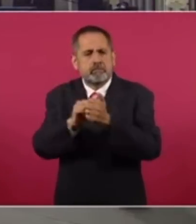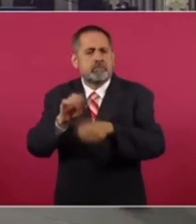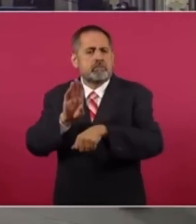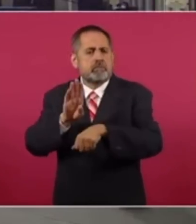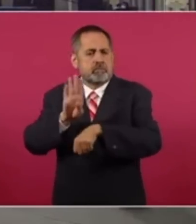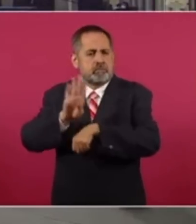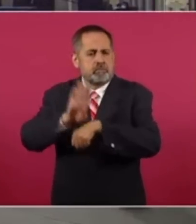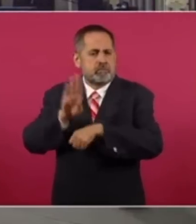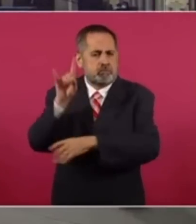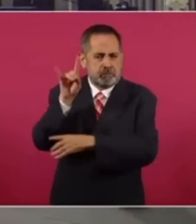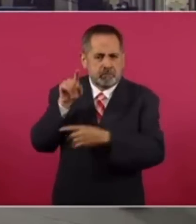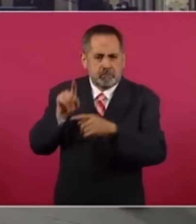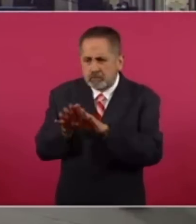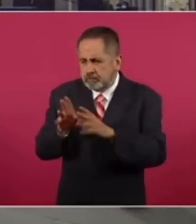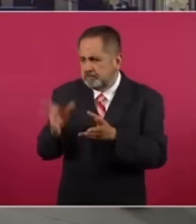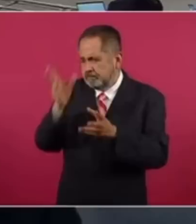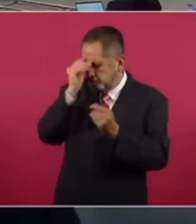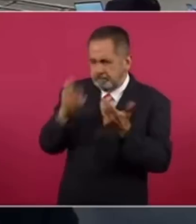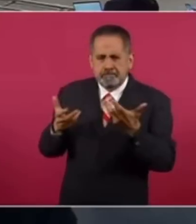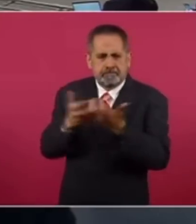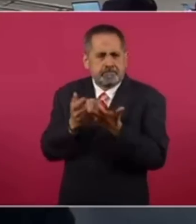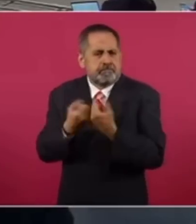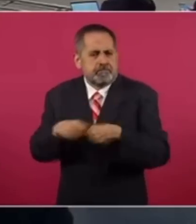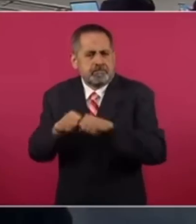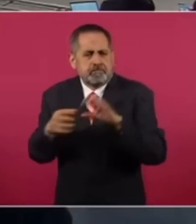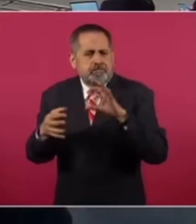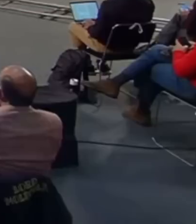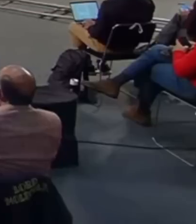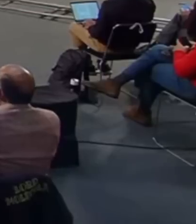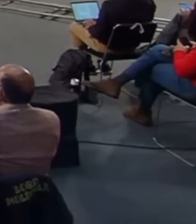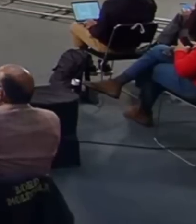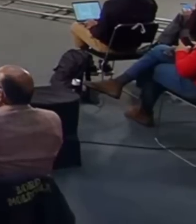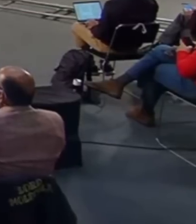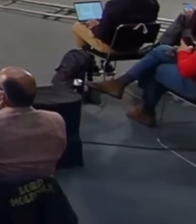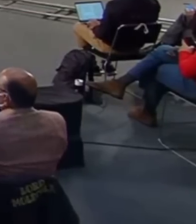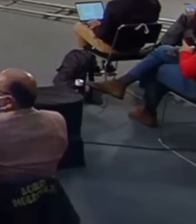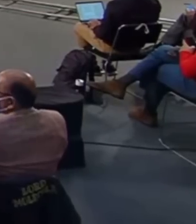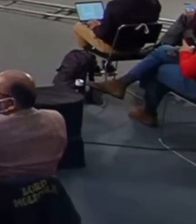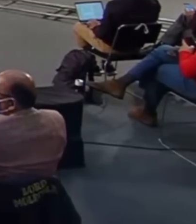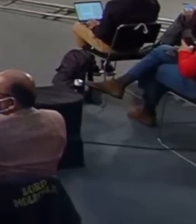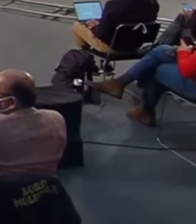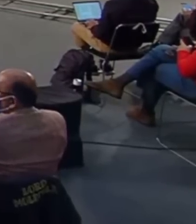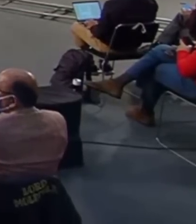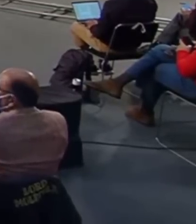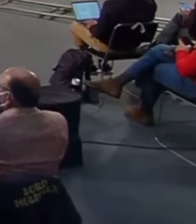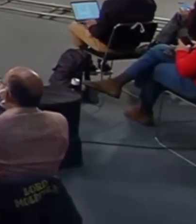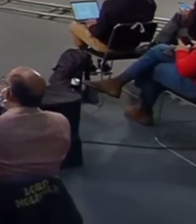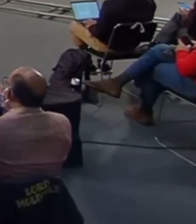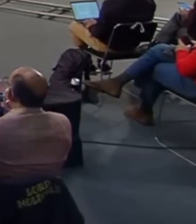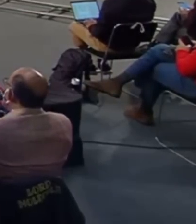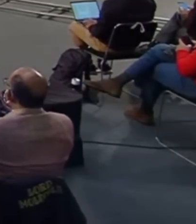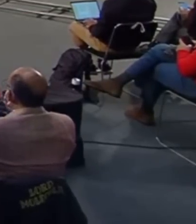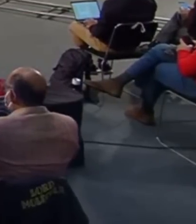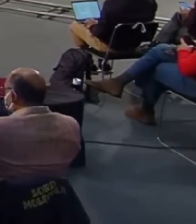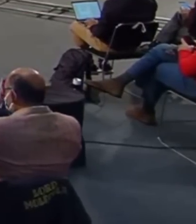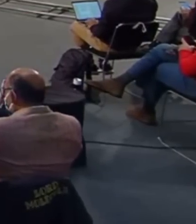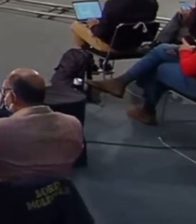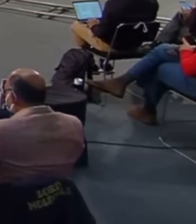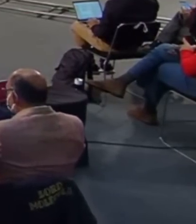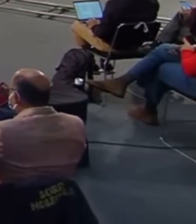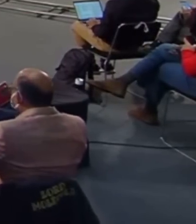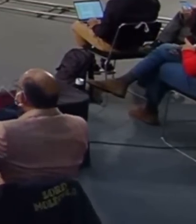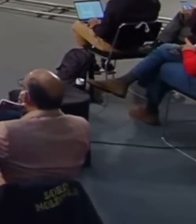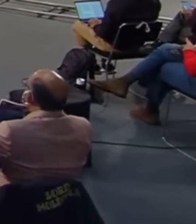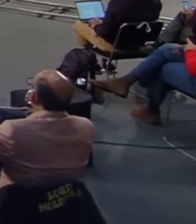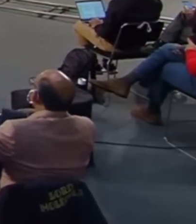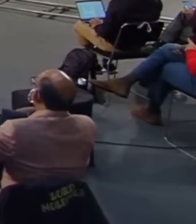¿Qué se estará aprendiendo de Bolivia? ¿Y cómo participará México también con Bolivia para desarrollar allá esta industria, si también se